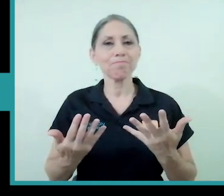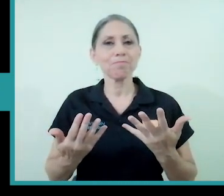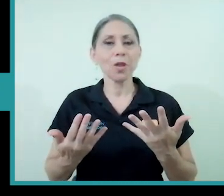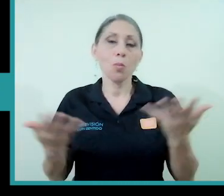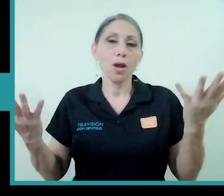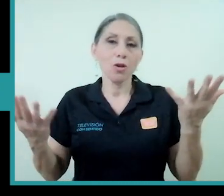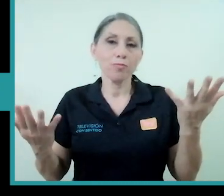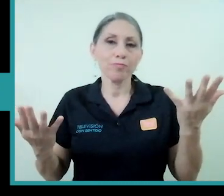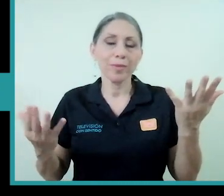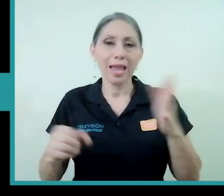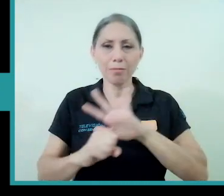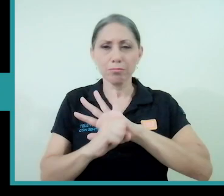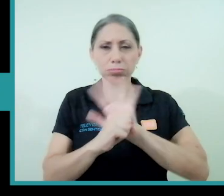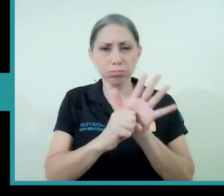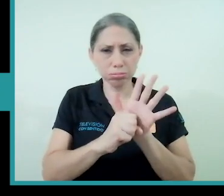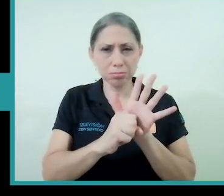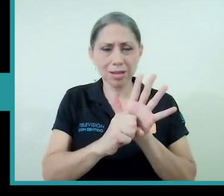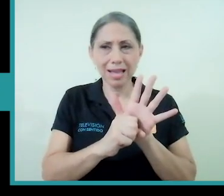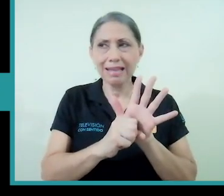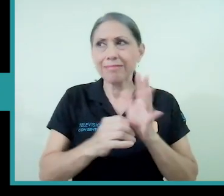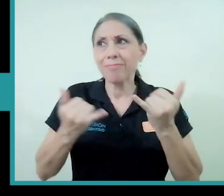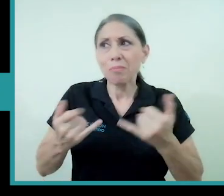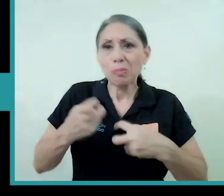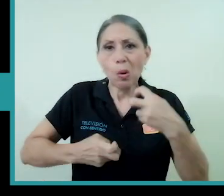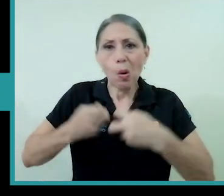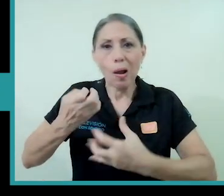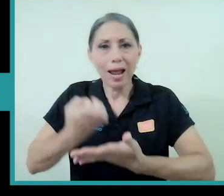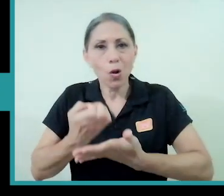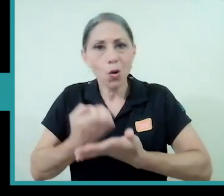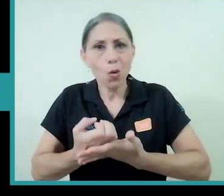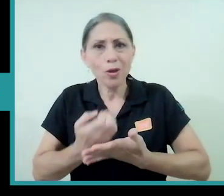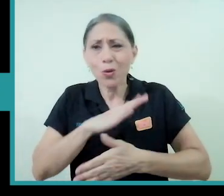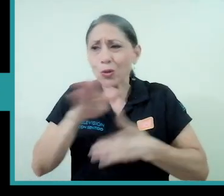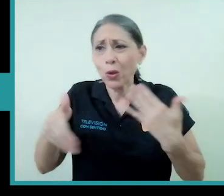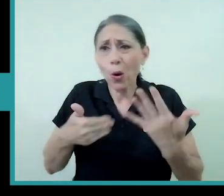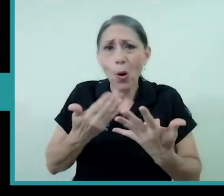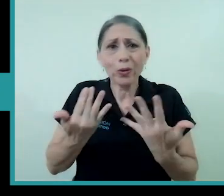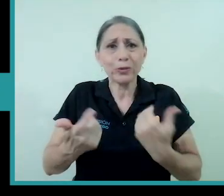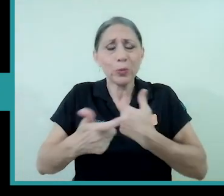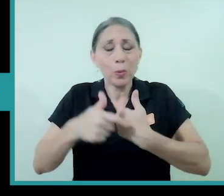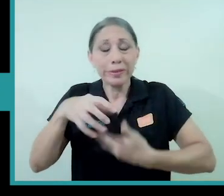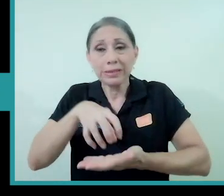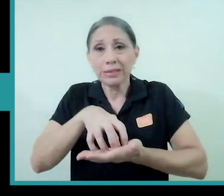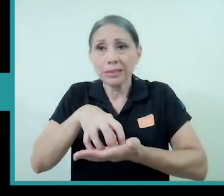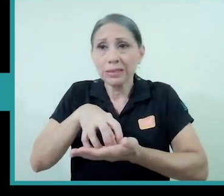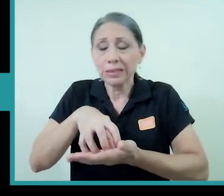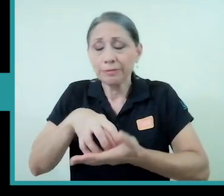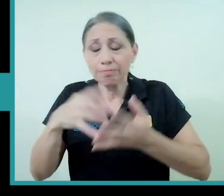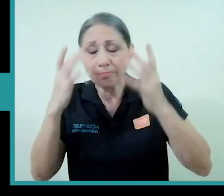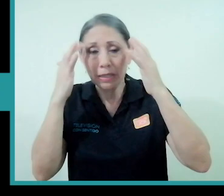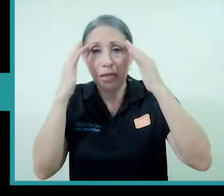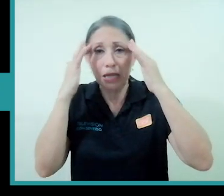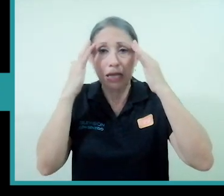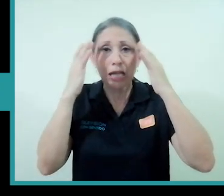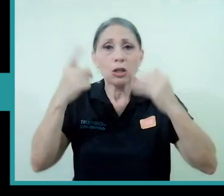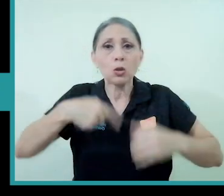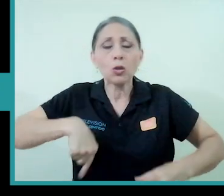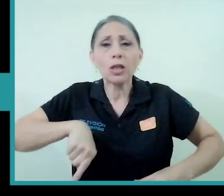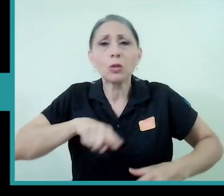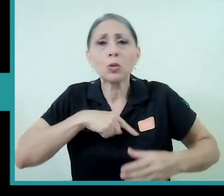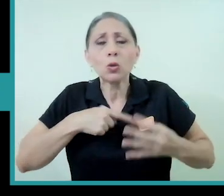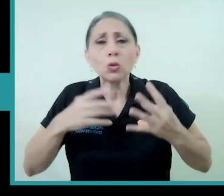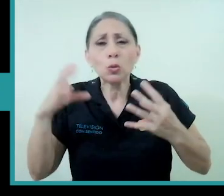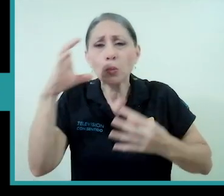y bueno el coronavirus la recesión económica todo esto son momentos de incertidumbre donde buscamos un